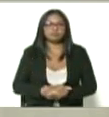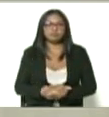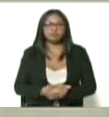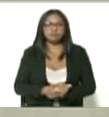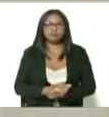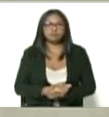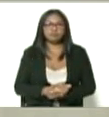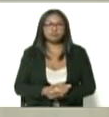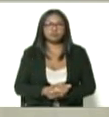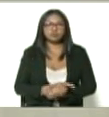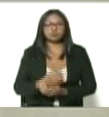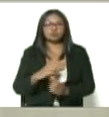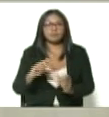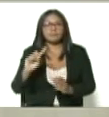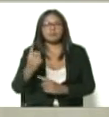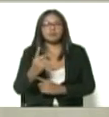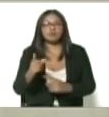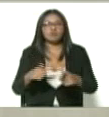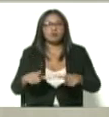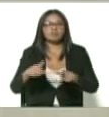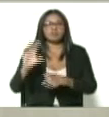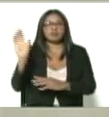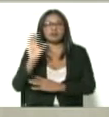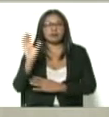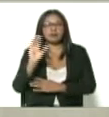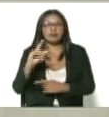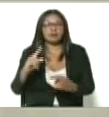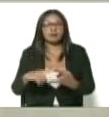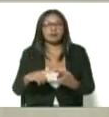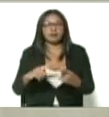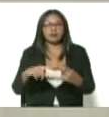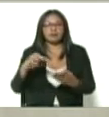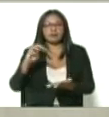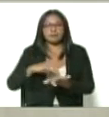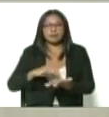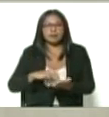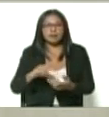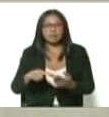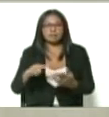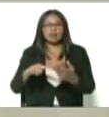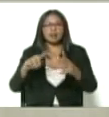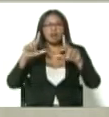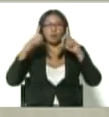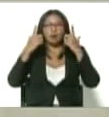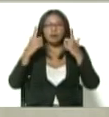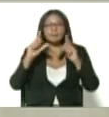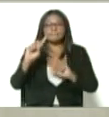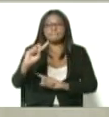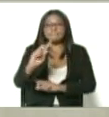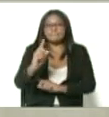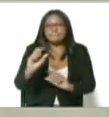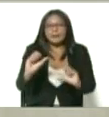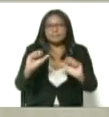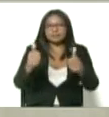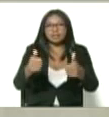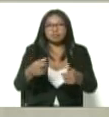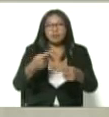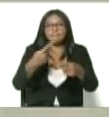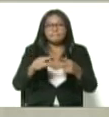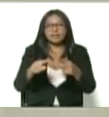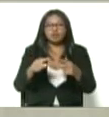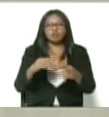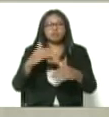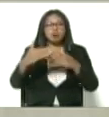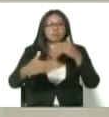la región capital, Caracas, Miranda, La Guaira, pero esta etapa que nos